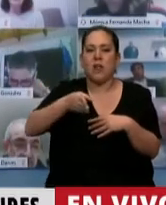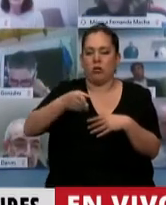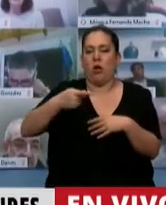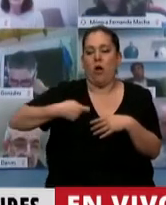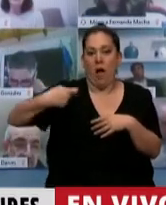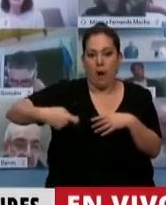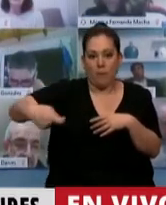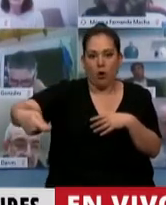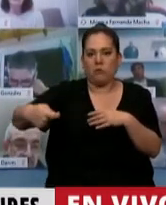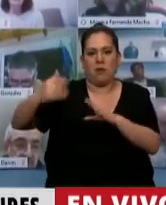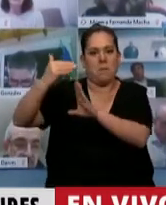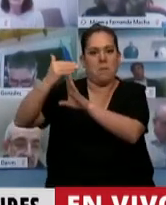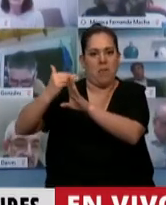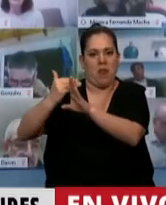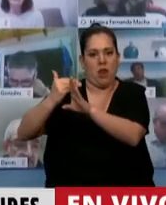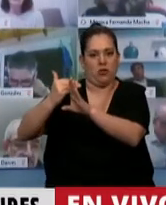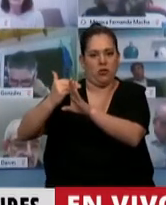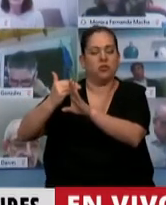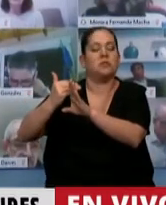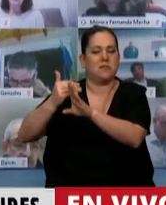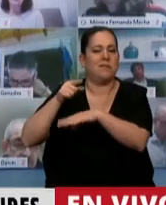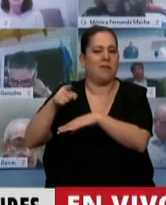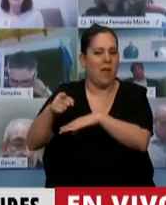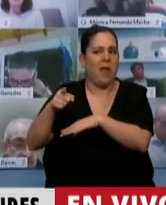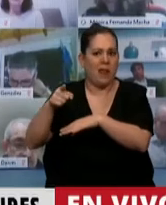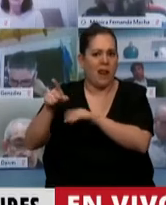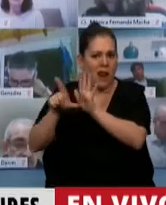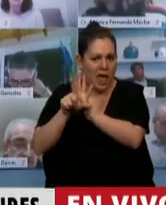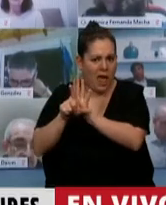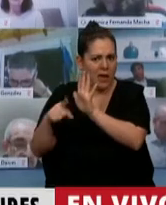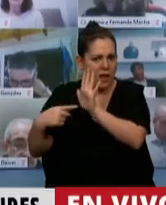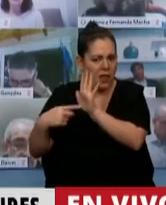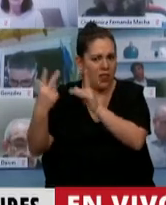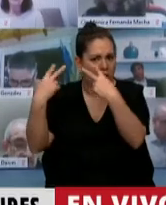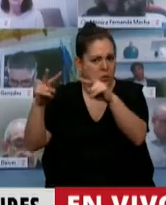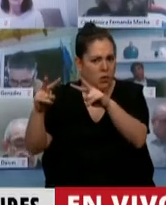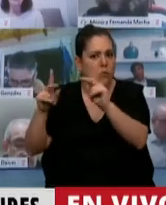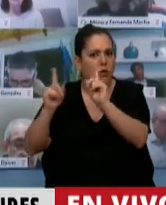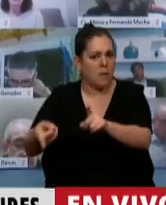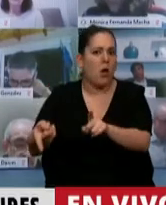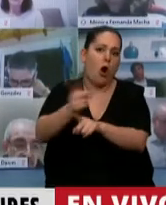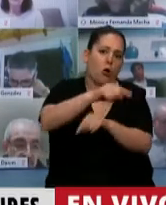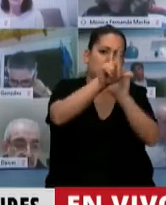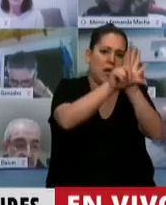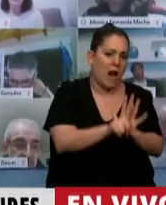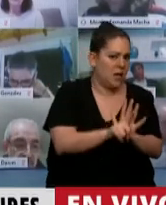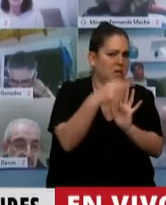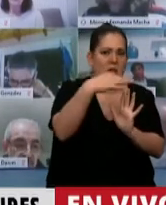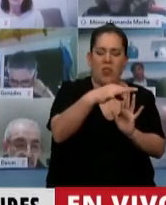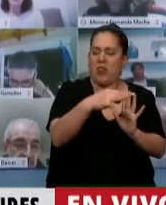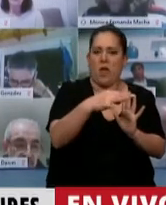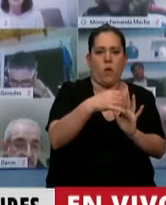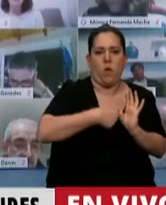patronales, cuando quiero insistir con una idea que vale para esta ley y vale para todas. Los aportes patronales al